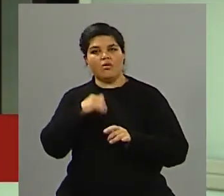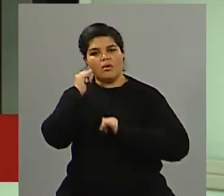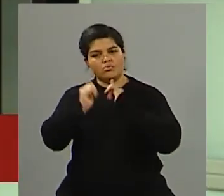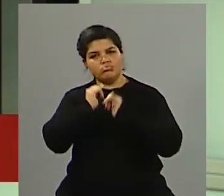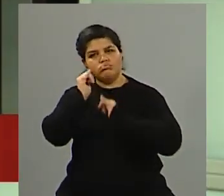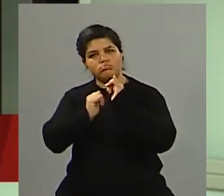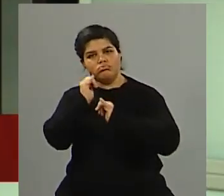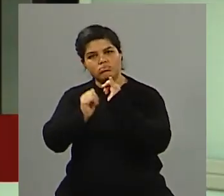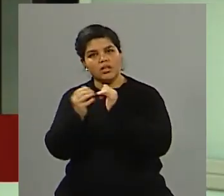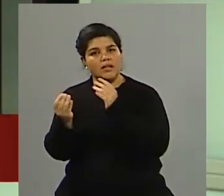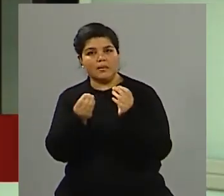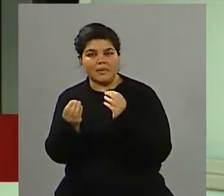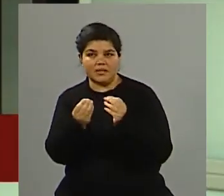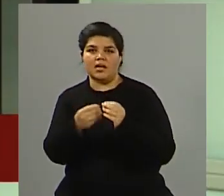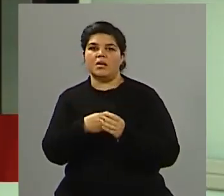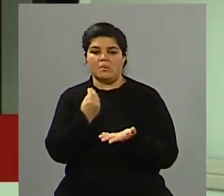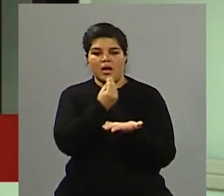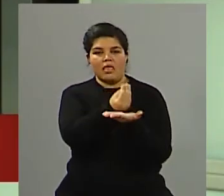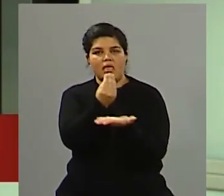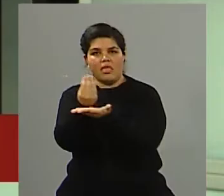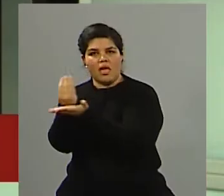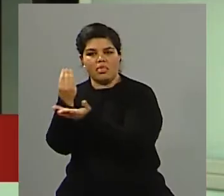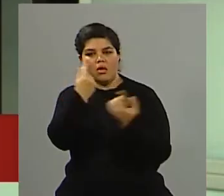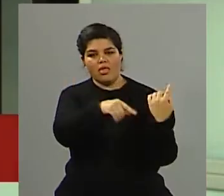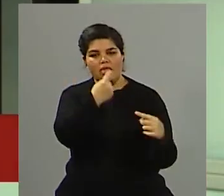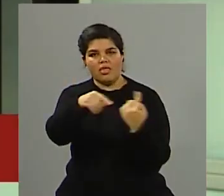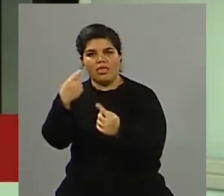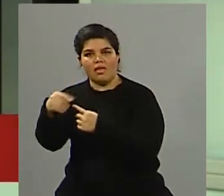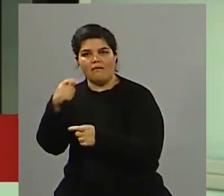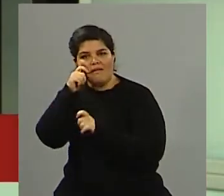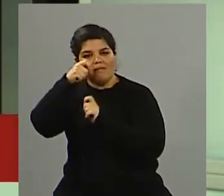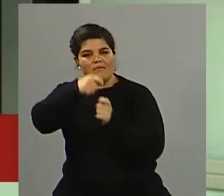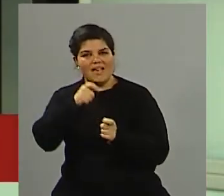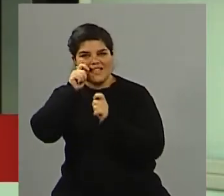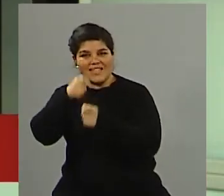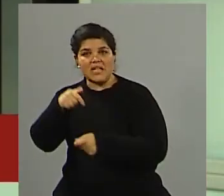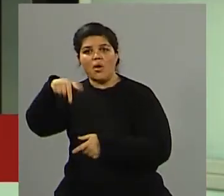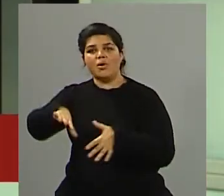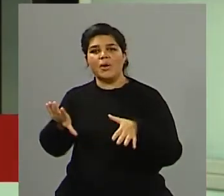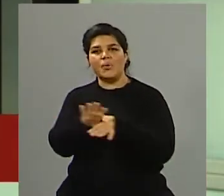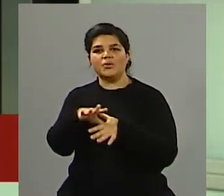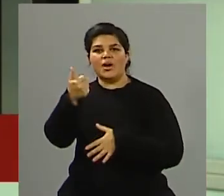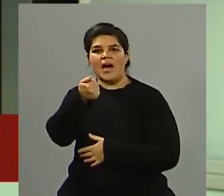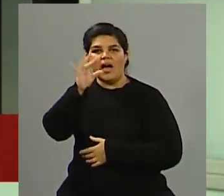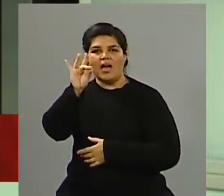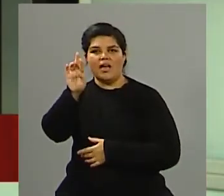también con distintos candidatos y candidatas. Hoy nos toca hablar con Adriana Cano, que es legisladora de la provincia de Mendoza y, además, candidata a